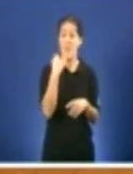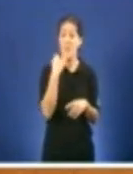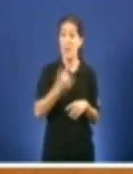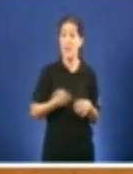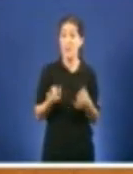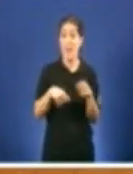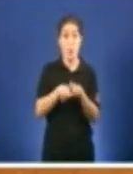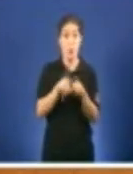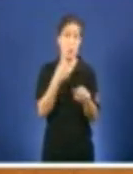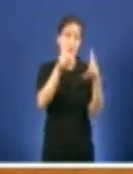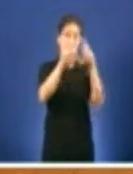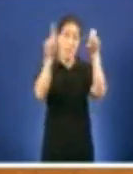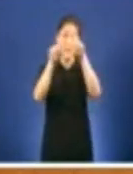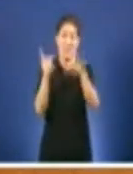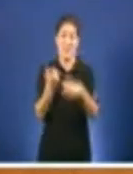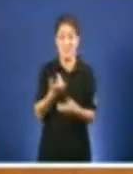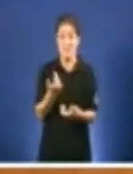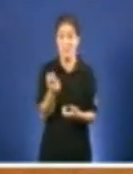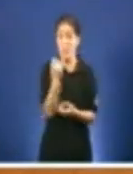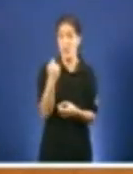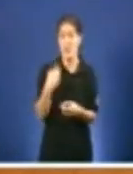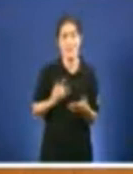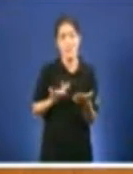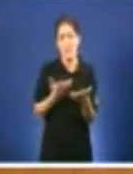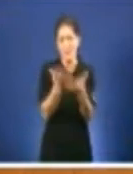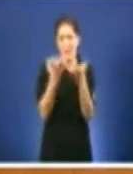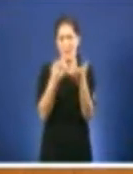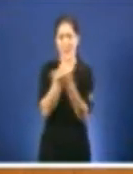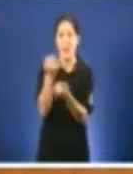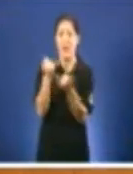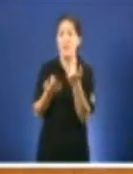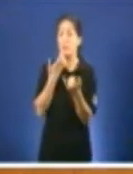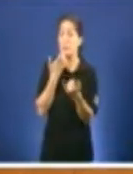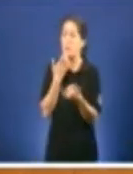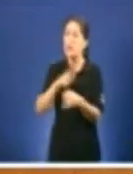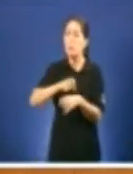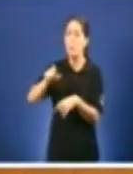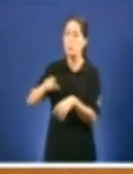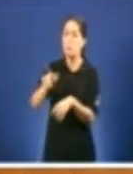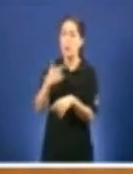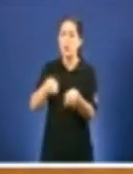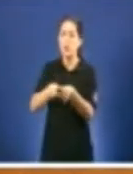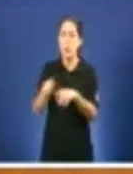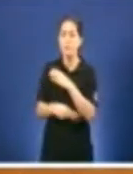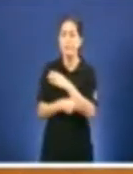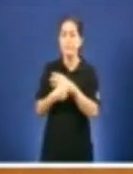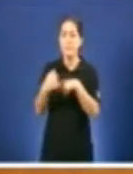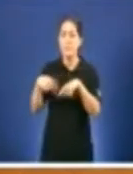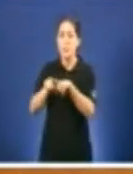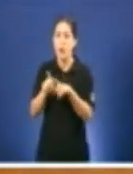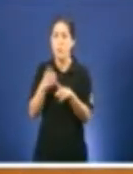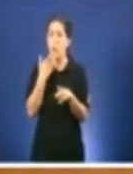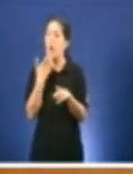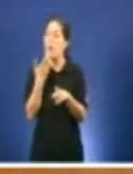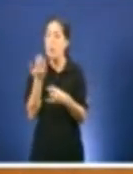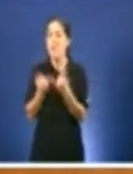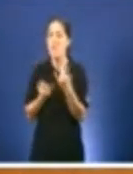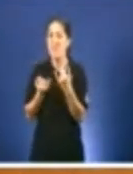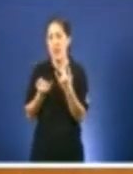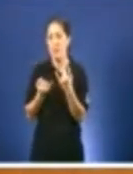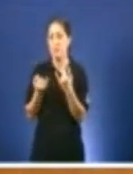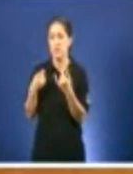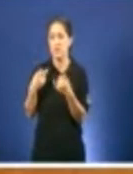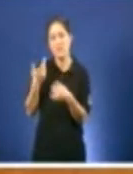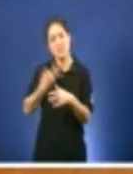anerxía, en cusos consellos de administración se refusian políticos do régimen cando se retiran, chamuscados por traicionar todo o que